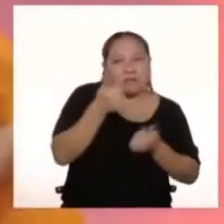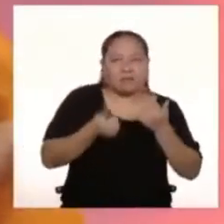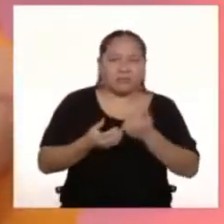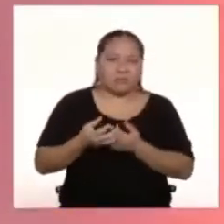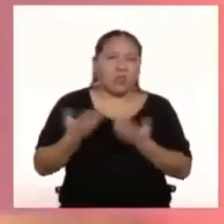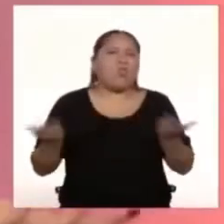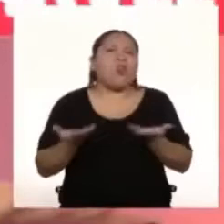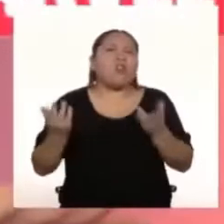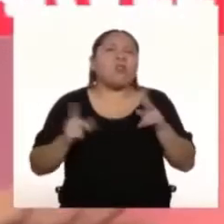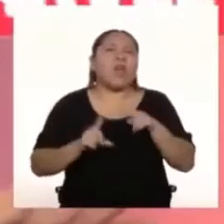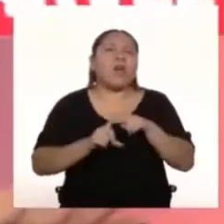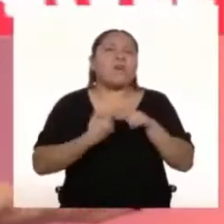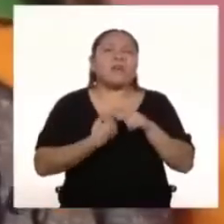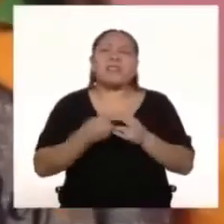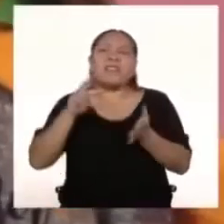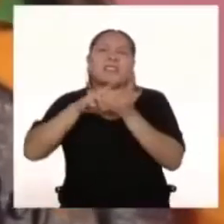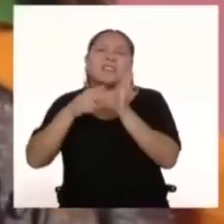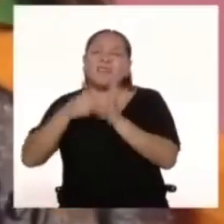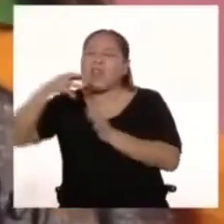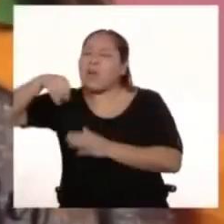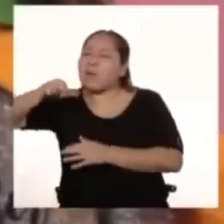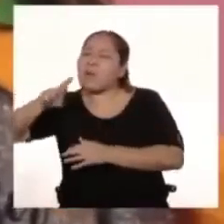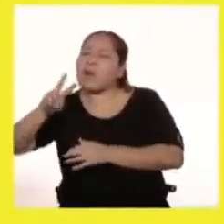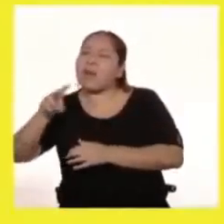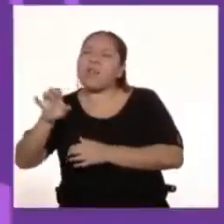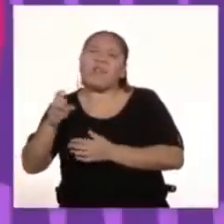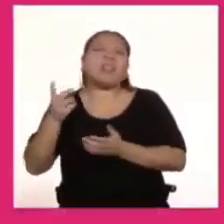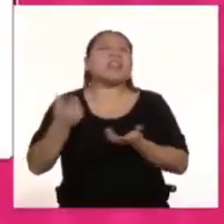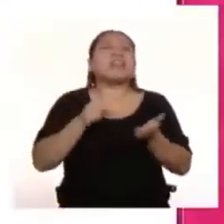dónde viene esto? ¿Qué es Marvel? ¿Qué es DC?